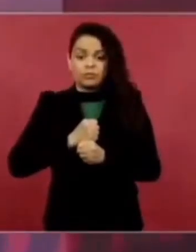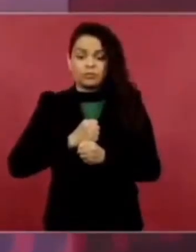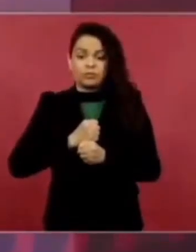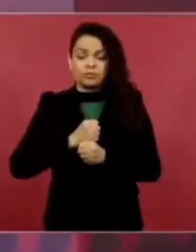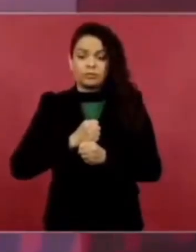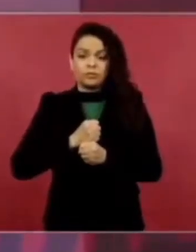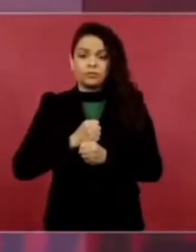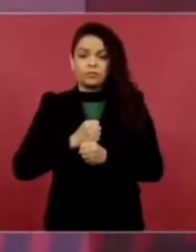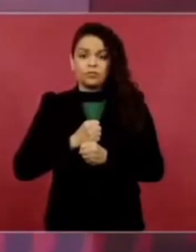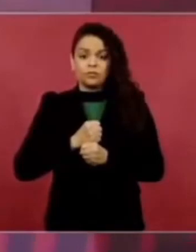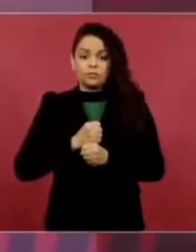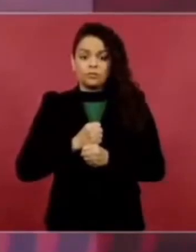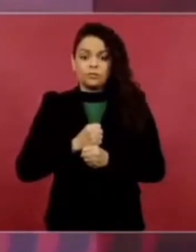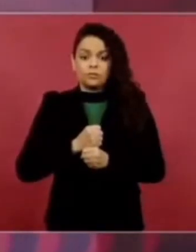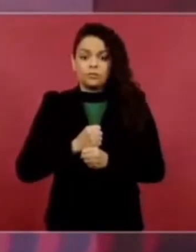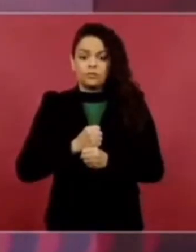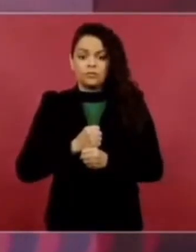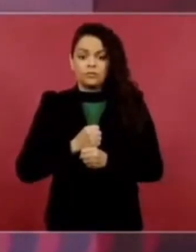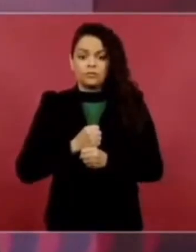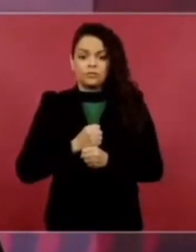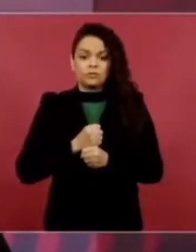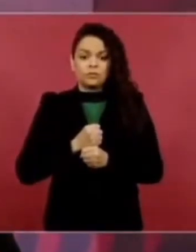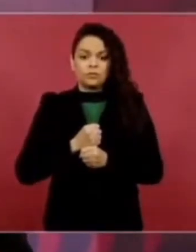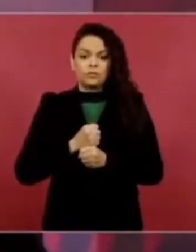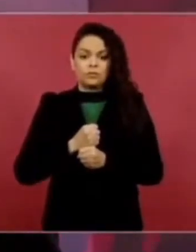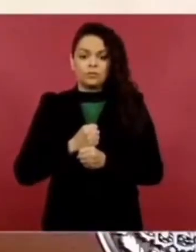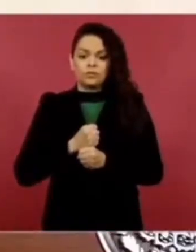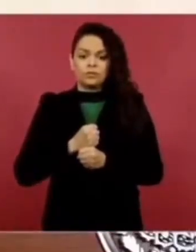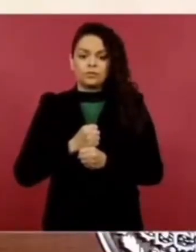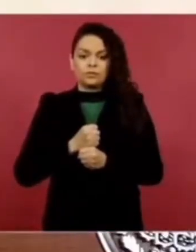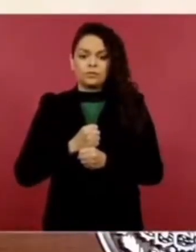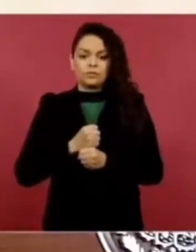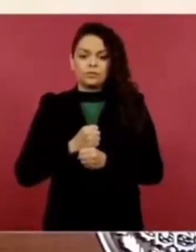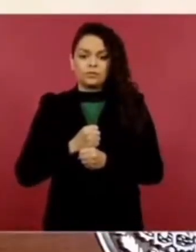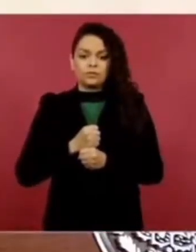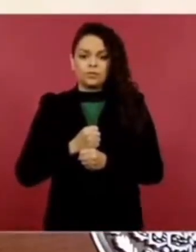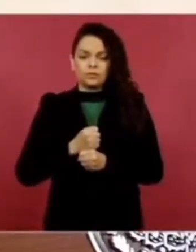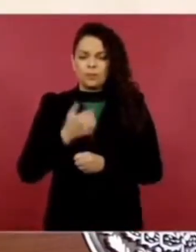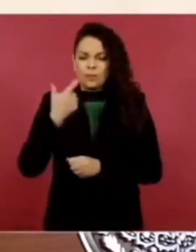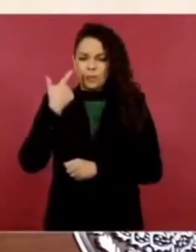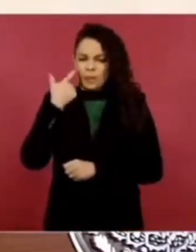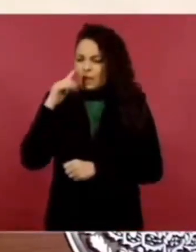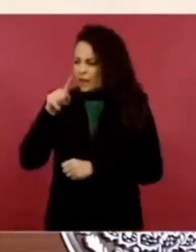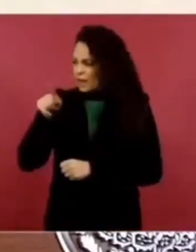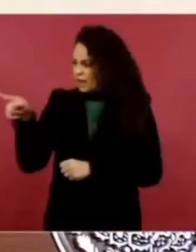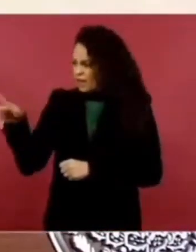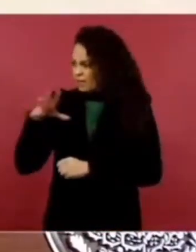Hace relativamente poco, a ver si conseguimos el dato,